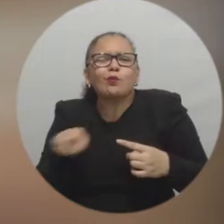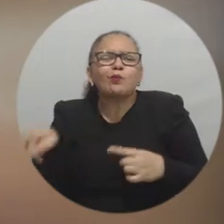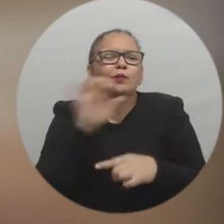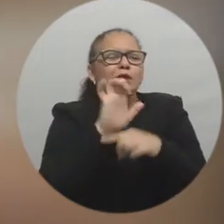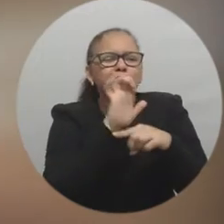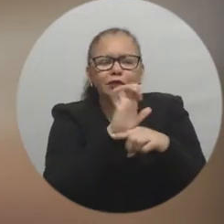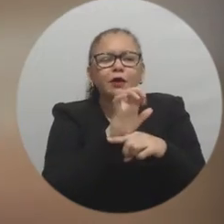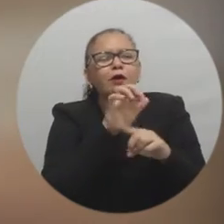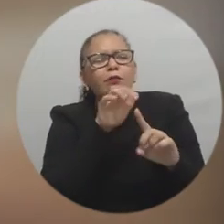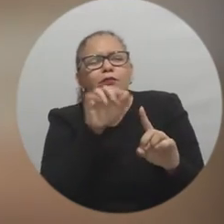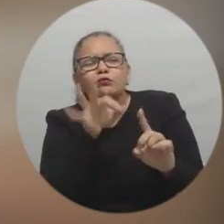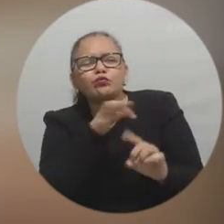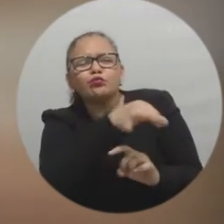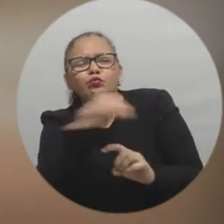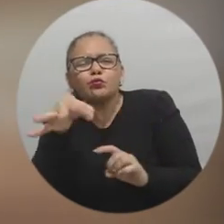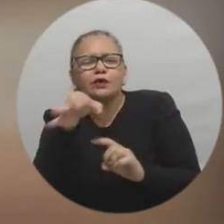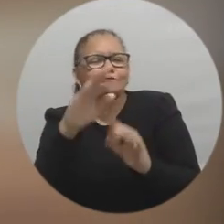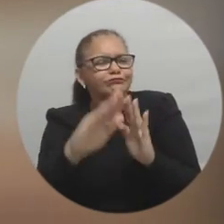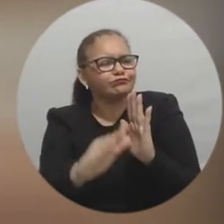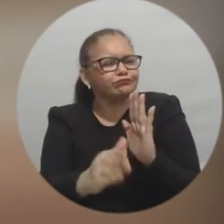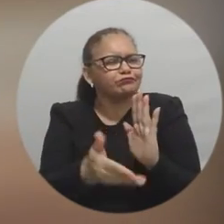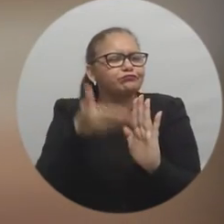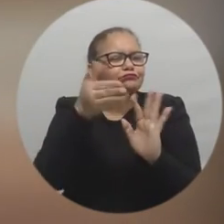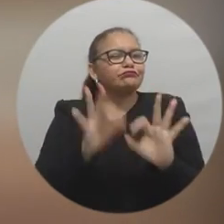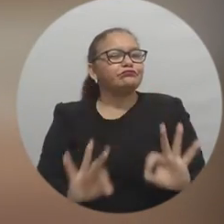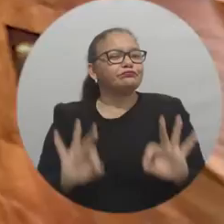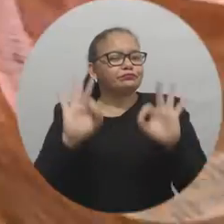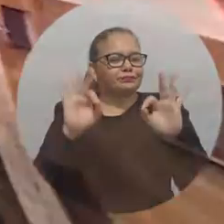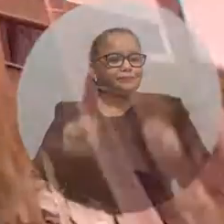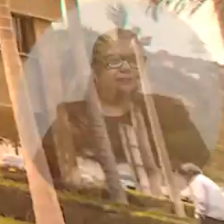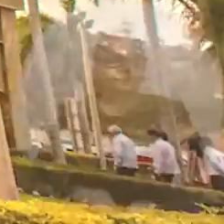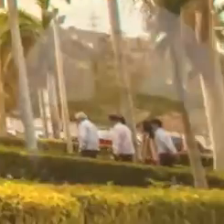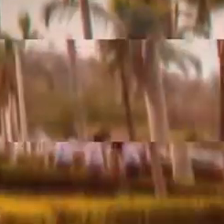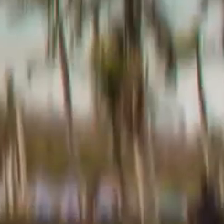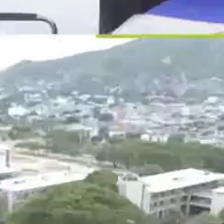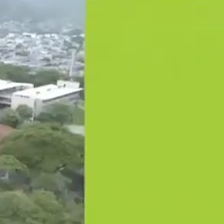instituciones para mejorar la calidad de vida de la gente en los municipios.